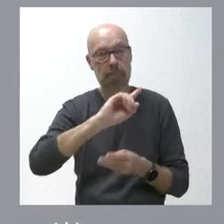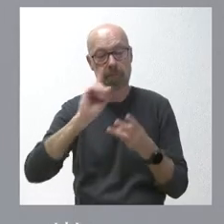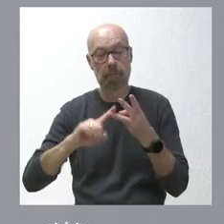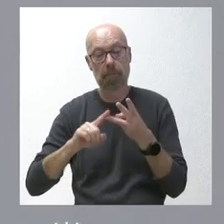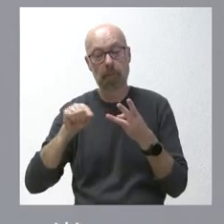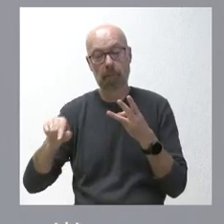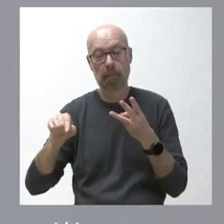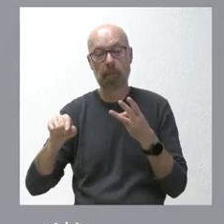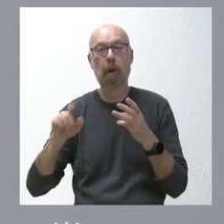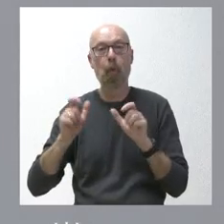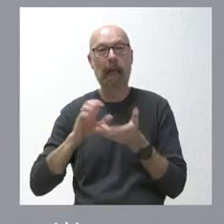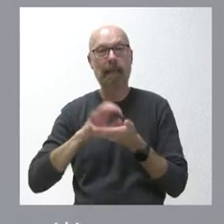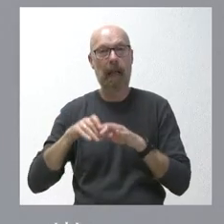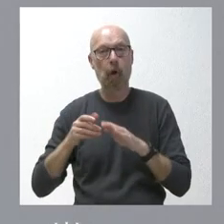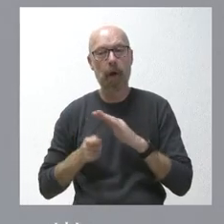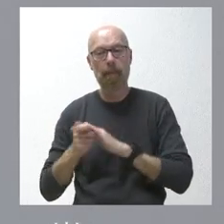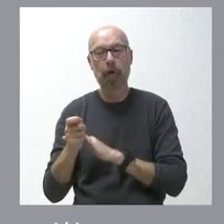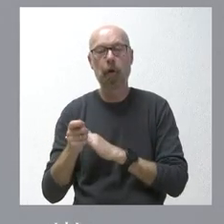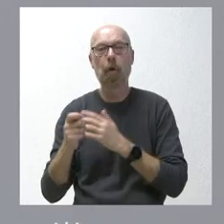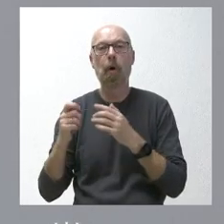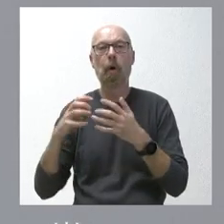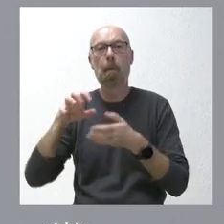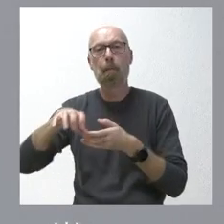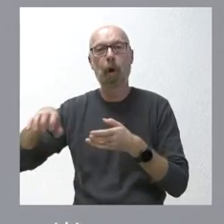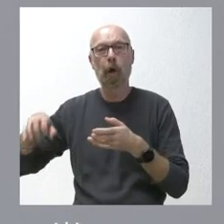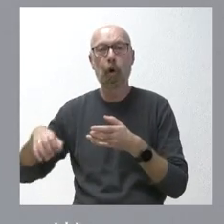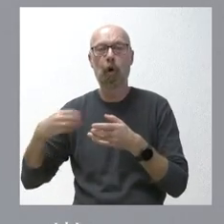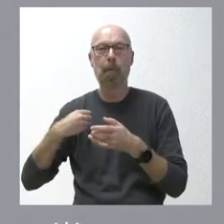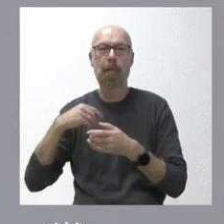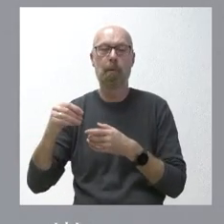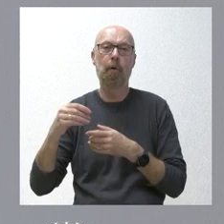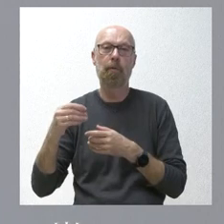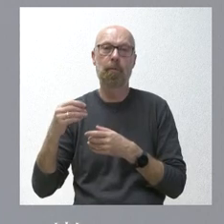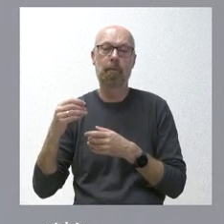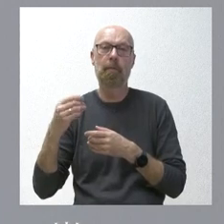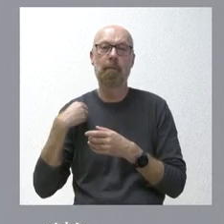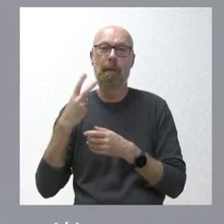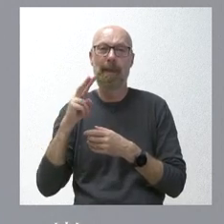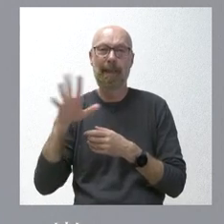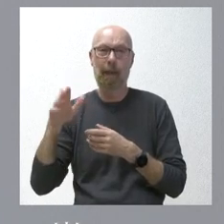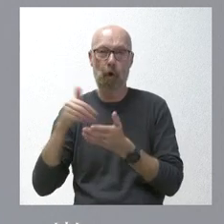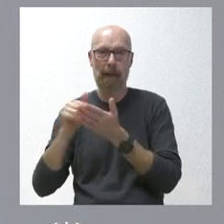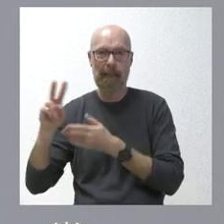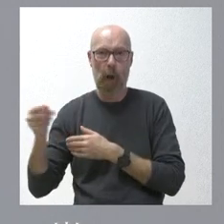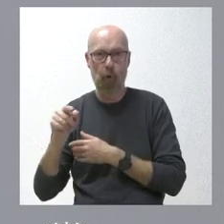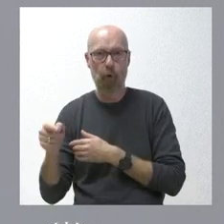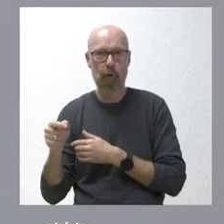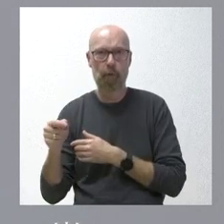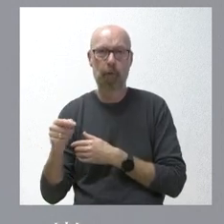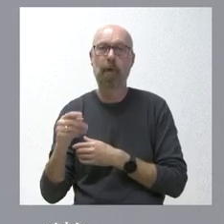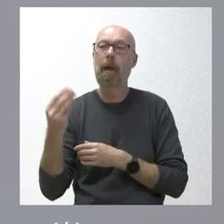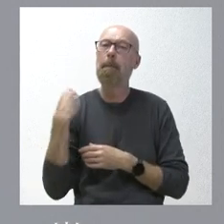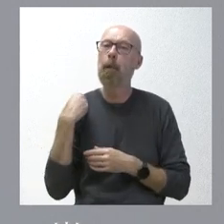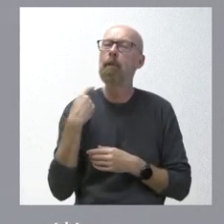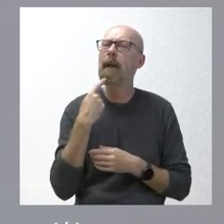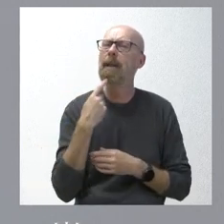la inversión de la Junta de Castilla y León en el polígono de los Itales, en Bernuide-Porreros, por casi 25 millones de euros. La primera pregunta que usted plantea es que,